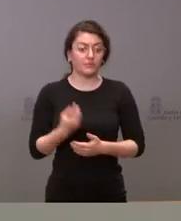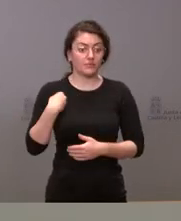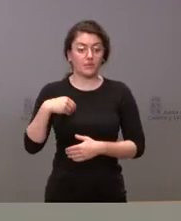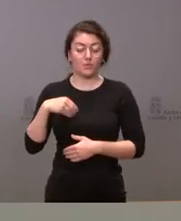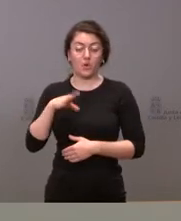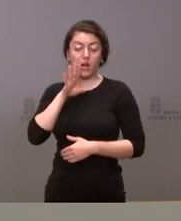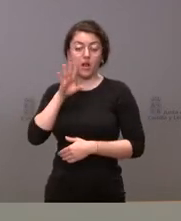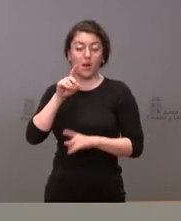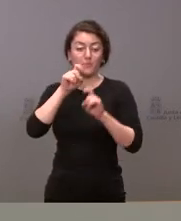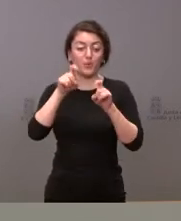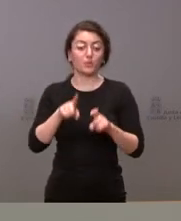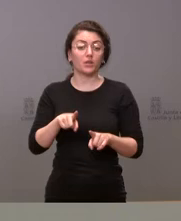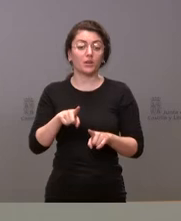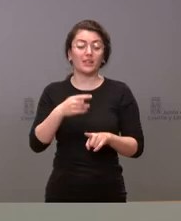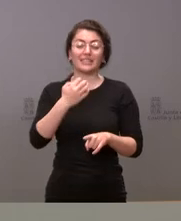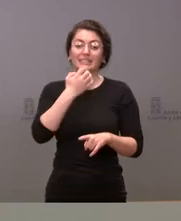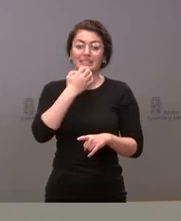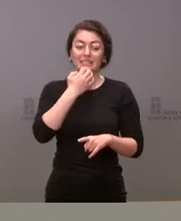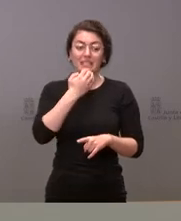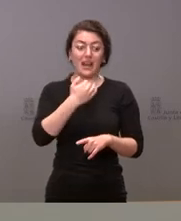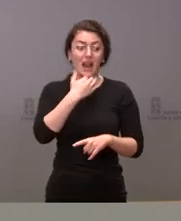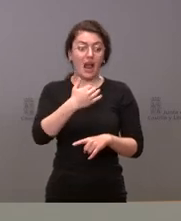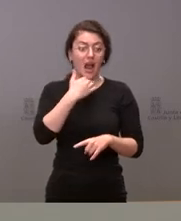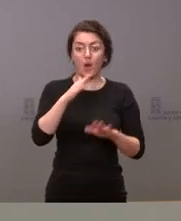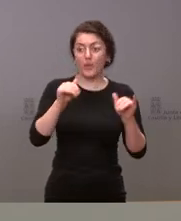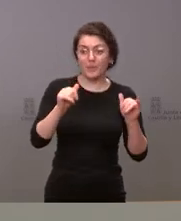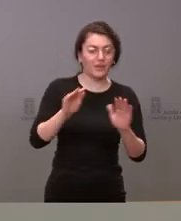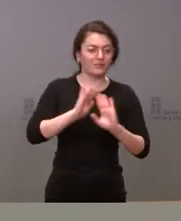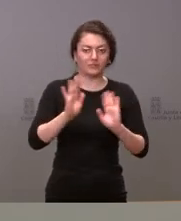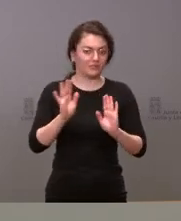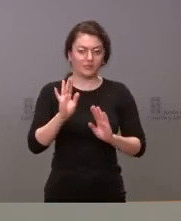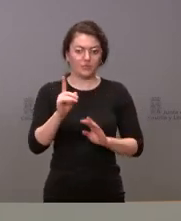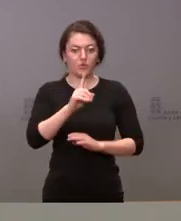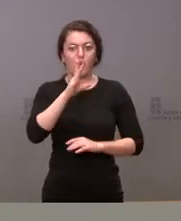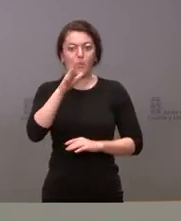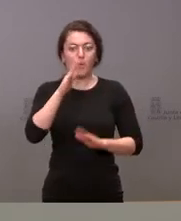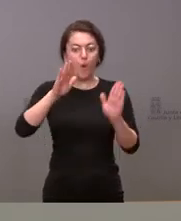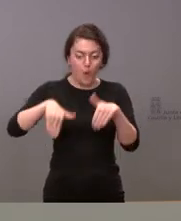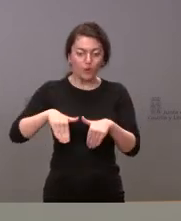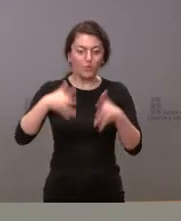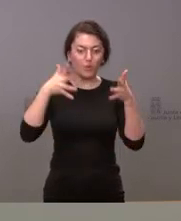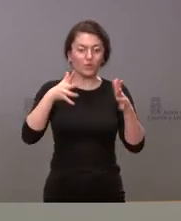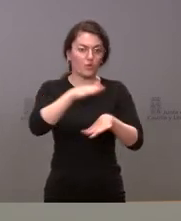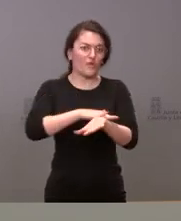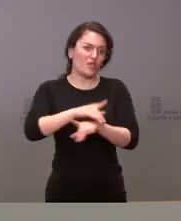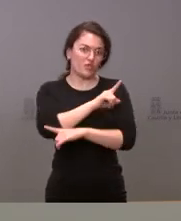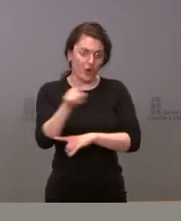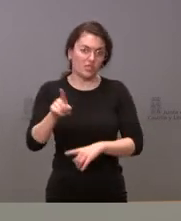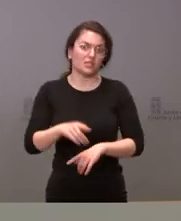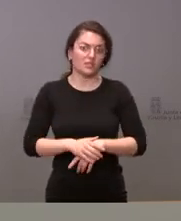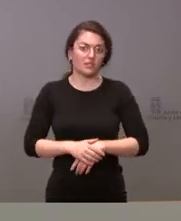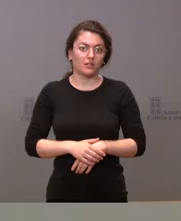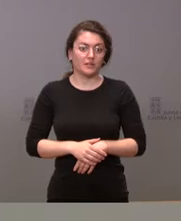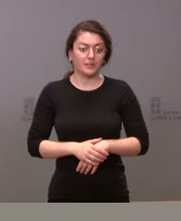nos ha transmitido algún factor fundamental de despedida no es el último Consejo de Gobierno y si ha planteado alguna